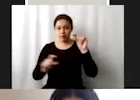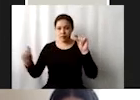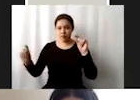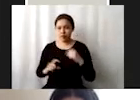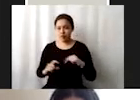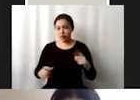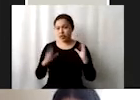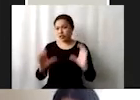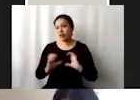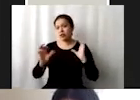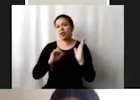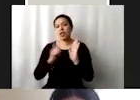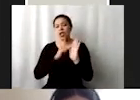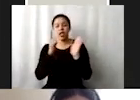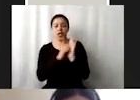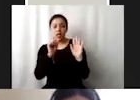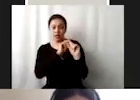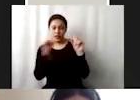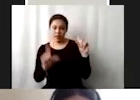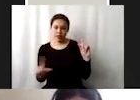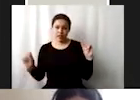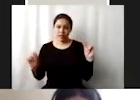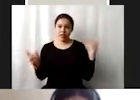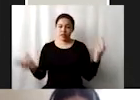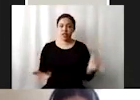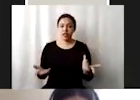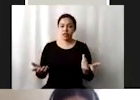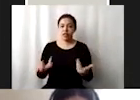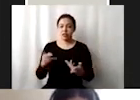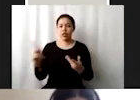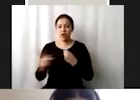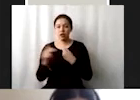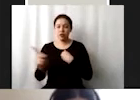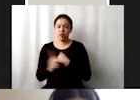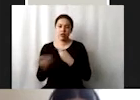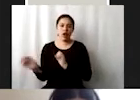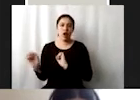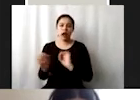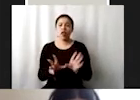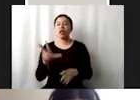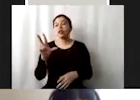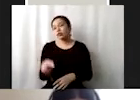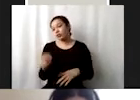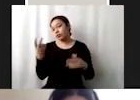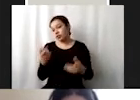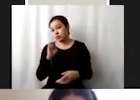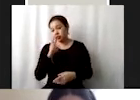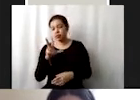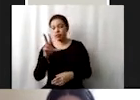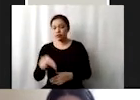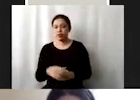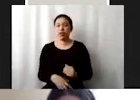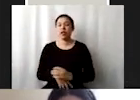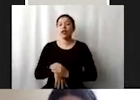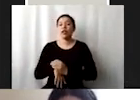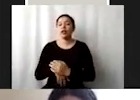de acuerdo con leyes nacionales eso dejarle todo a los países pues ustedes saben que no es lo mejor prohibir